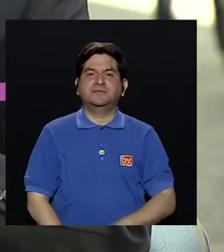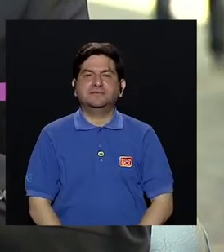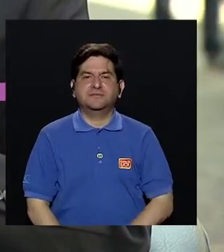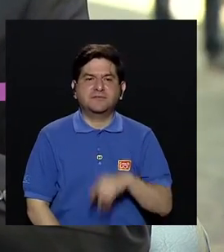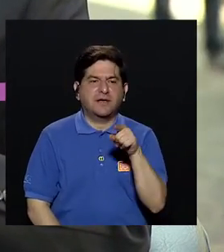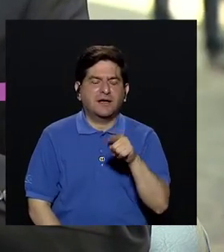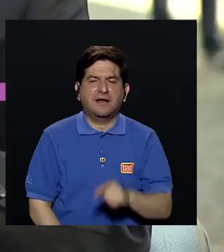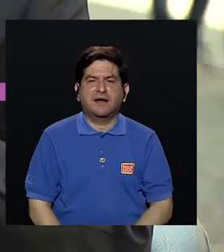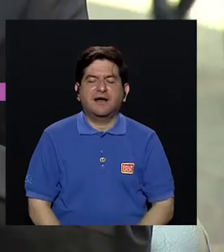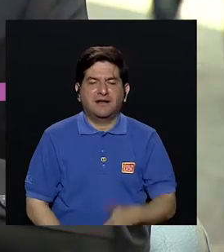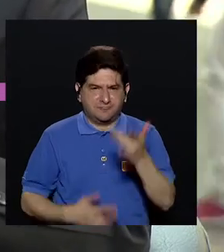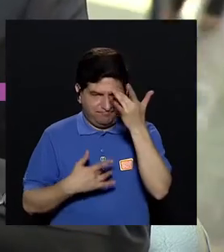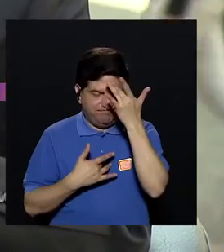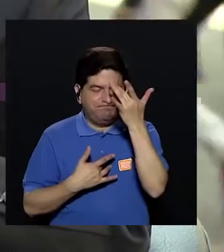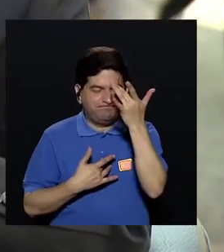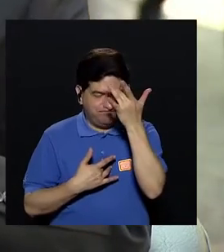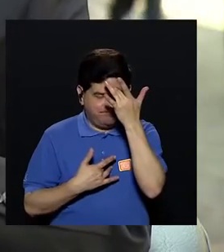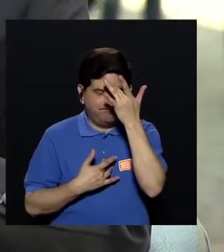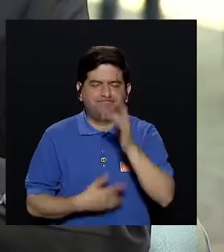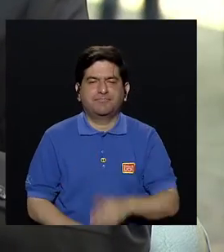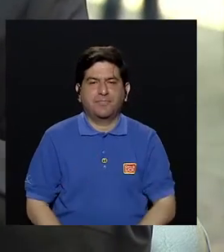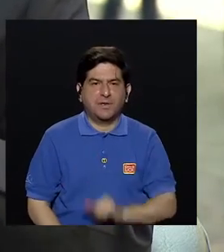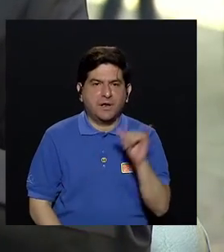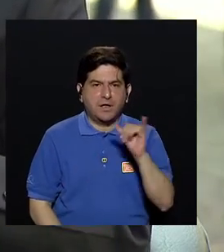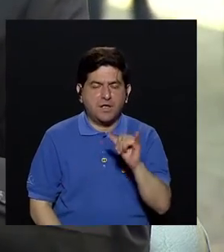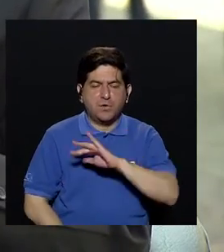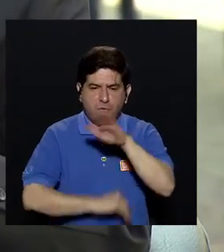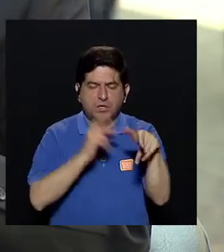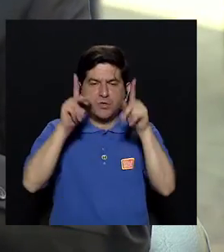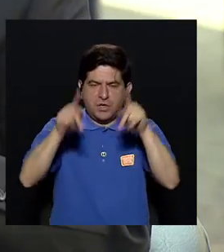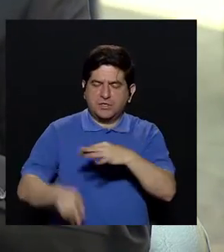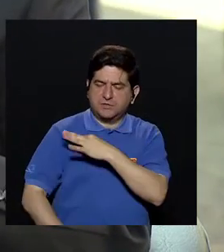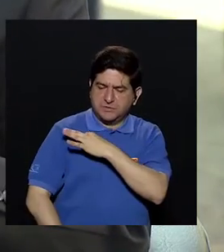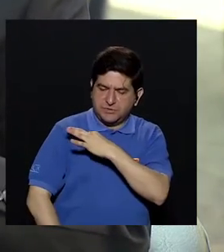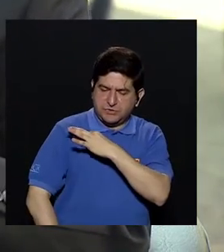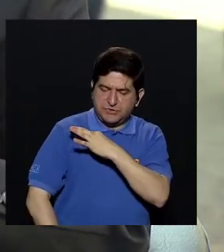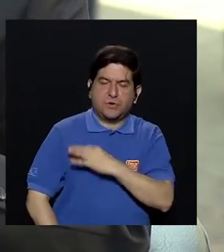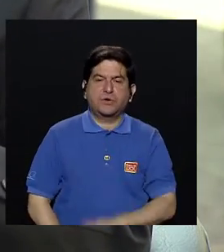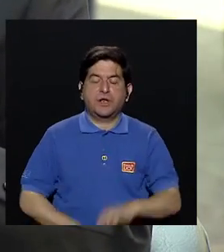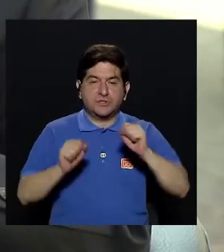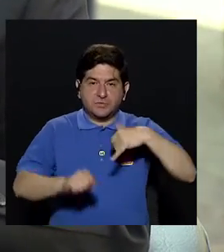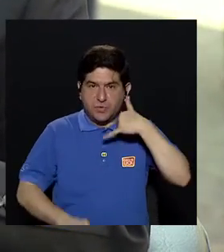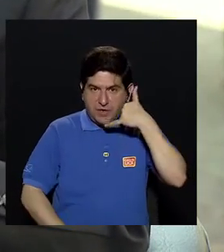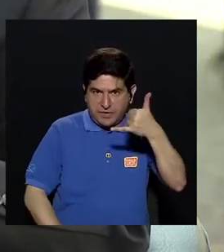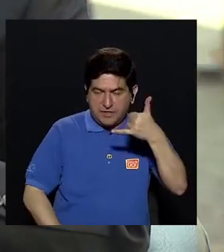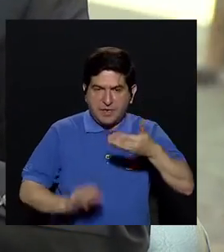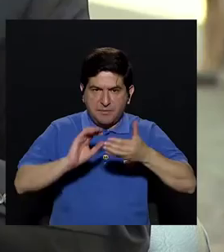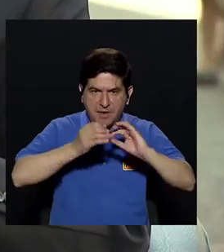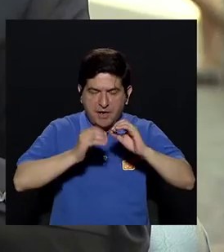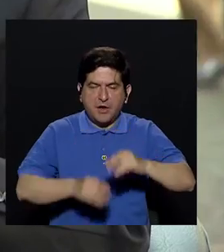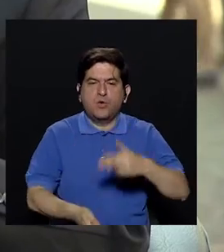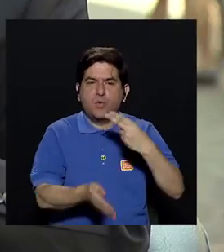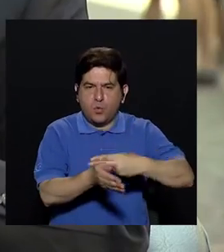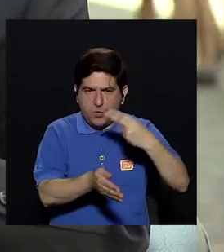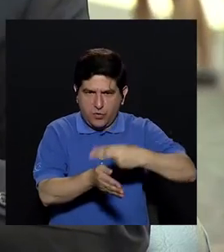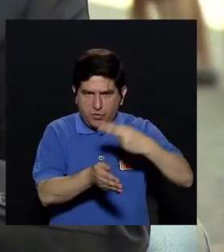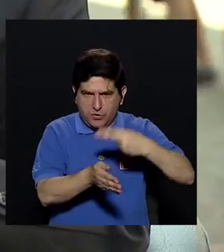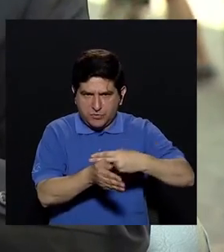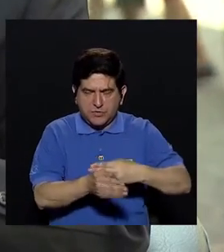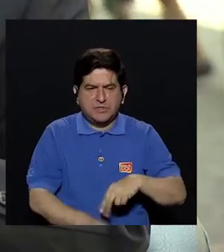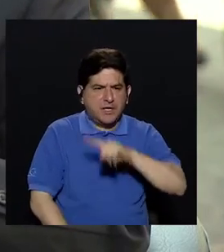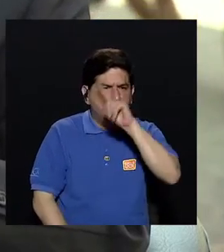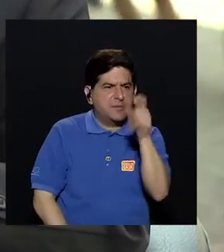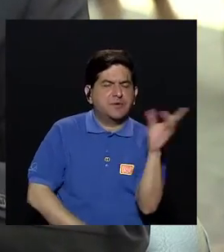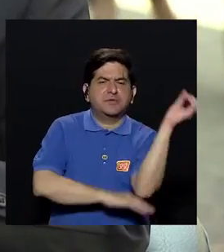esta enfermedad y están todos cordialmente invitados. Pueden llamar al teléfono del hospital para